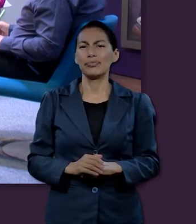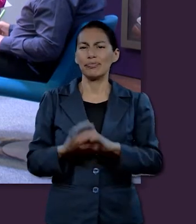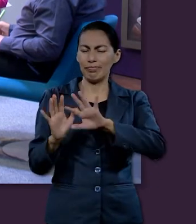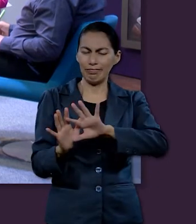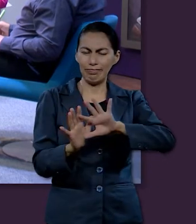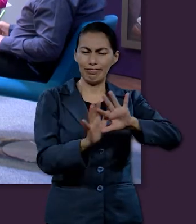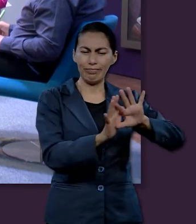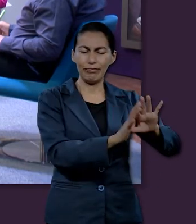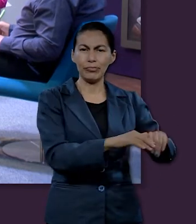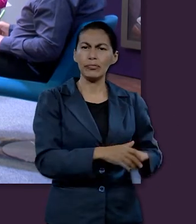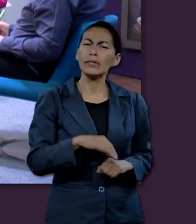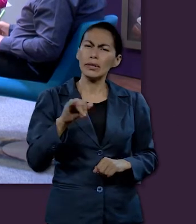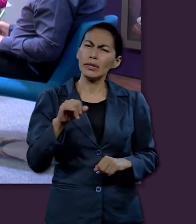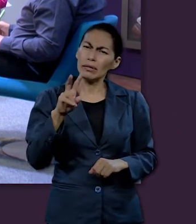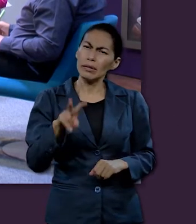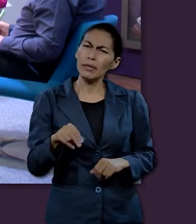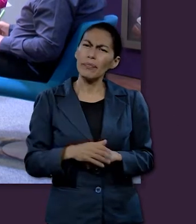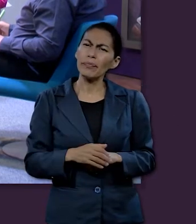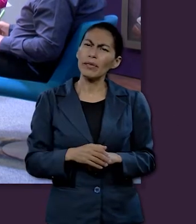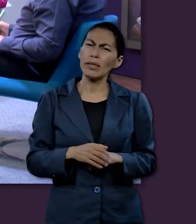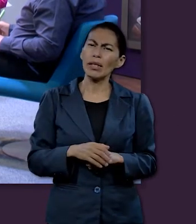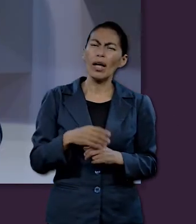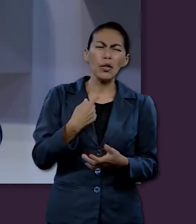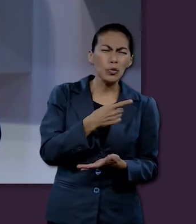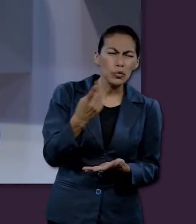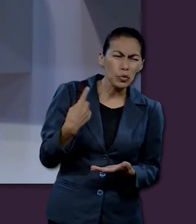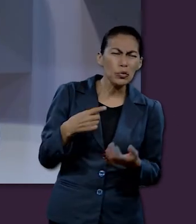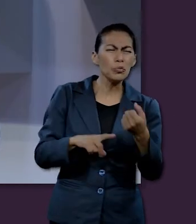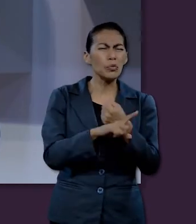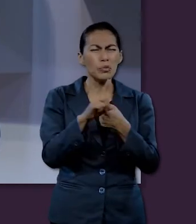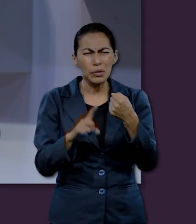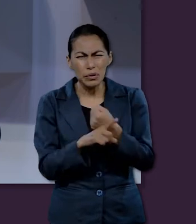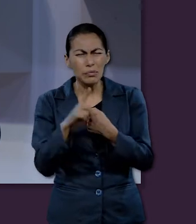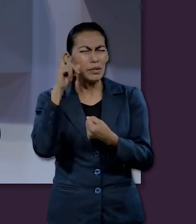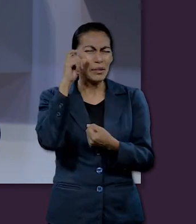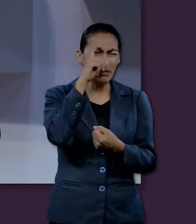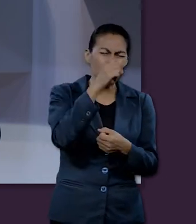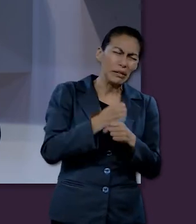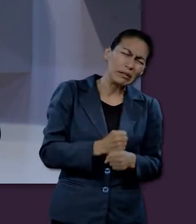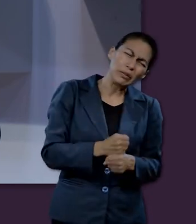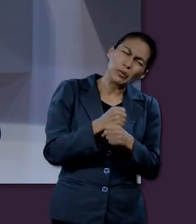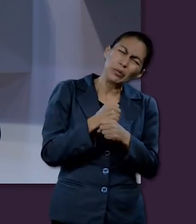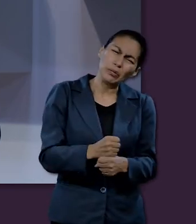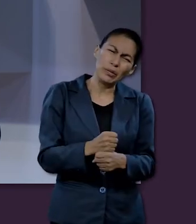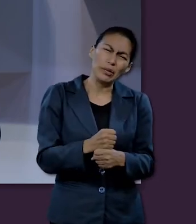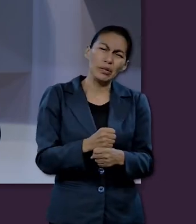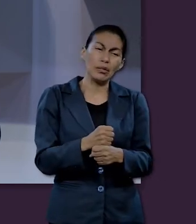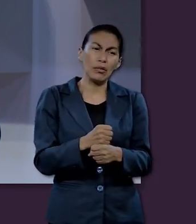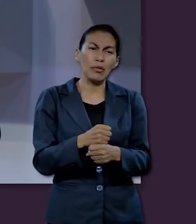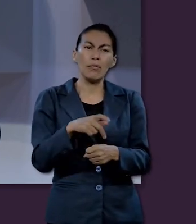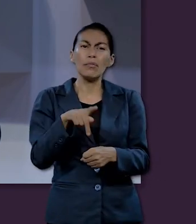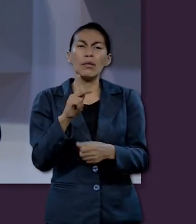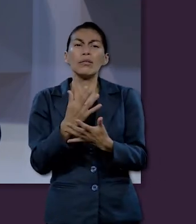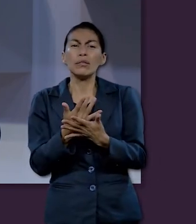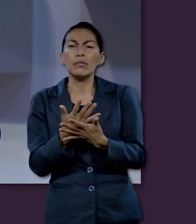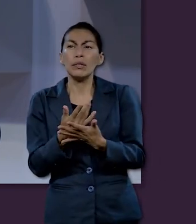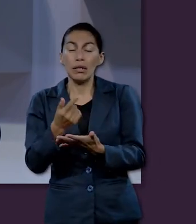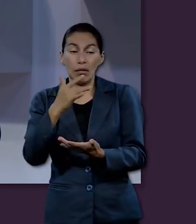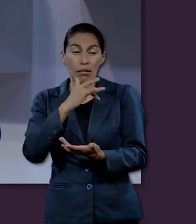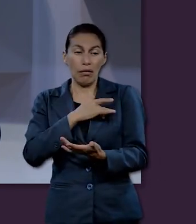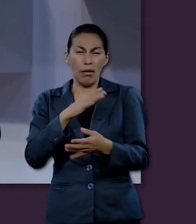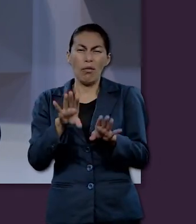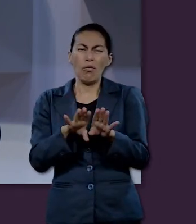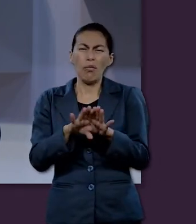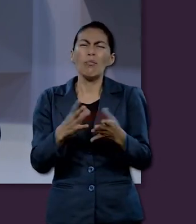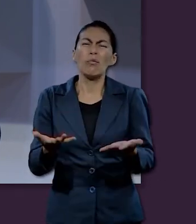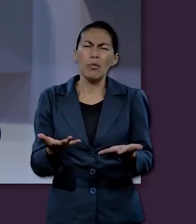para tener esperanza finalmente, aunque existan los problemas, las dificultades. ¿Qué dice Abacud 3,